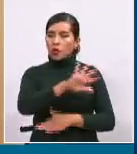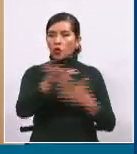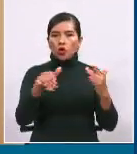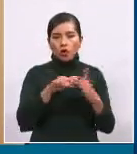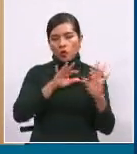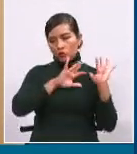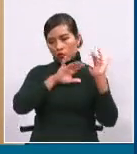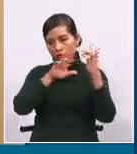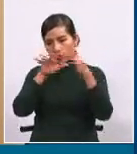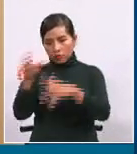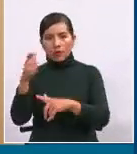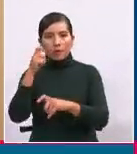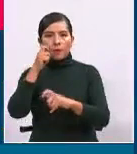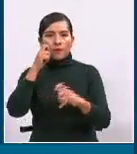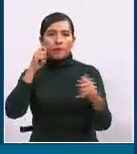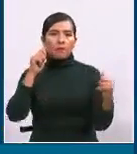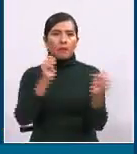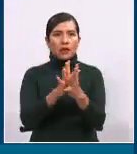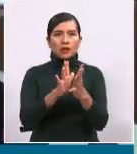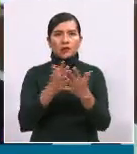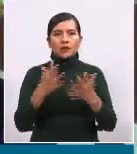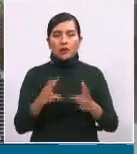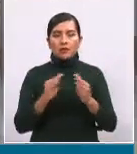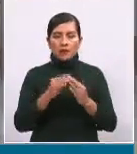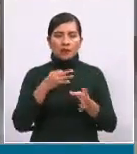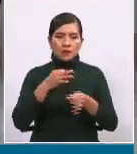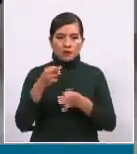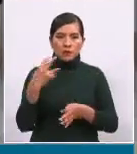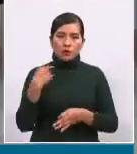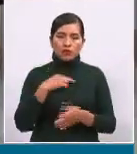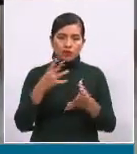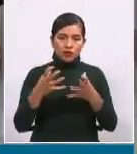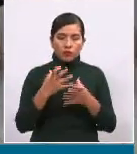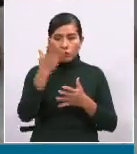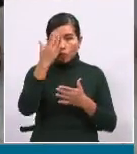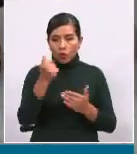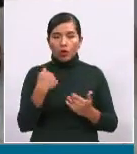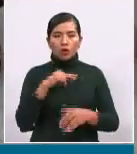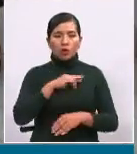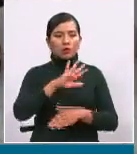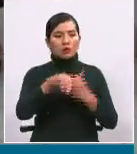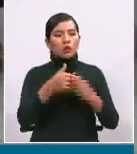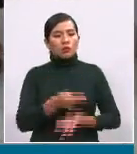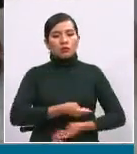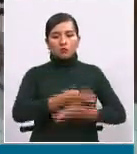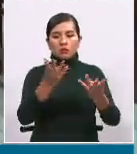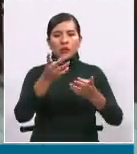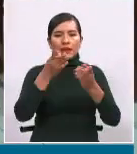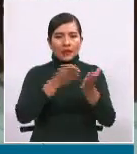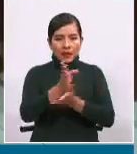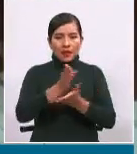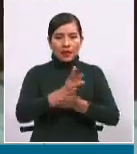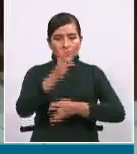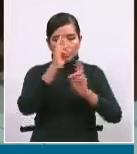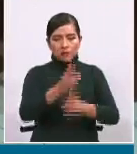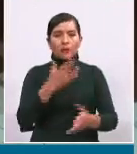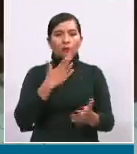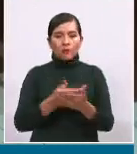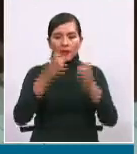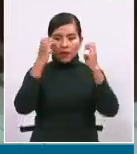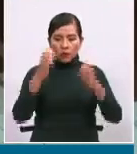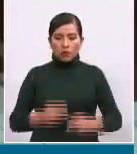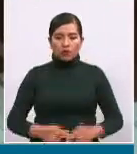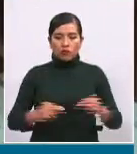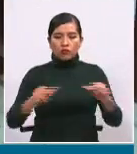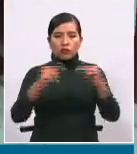presencial. Eso queremos resaltar porque estamos devolviendo el derecho a la educación a nuestros estudiantes y, por lo tanto,